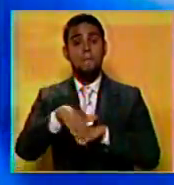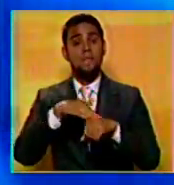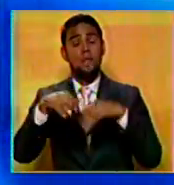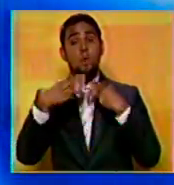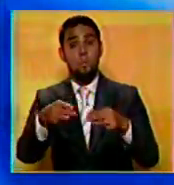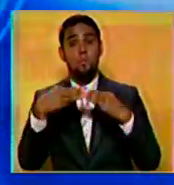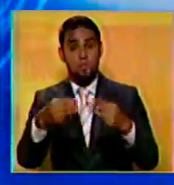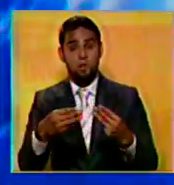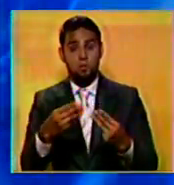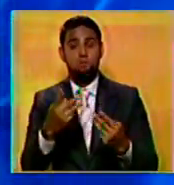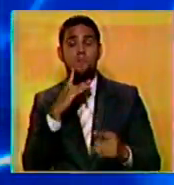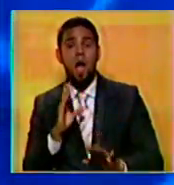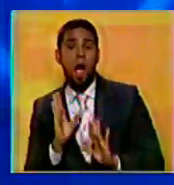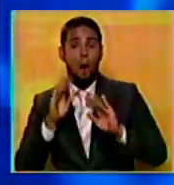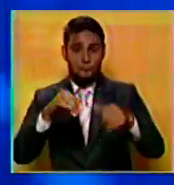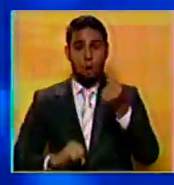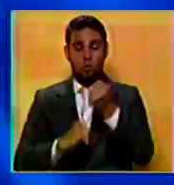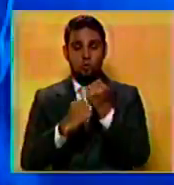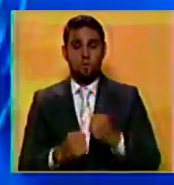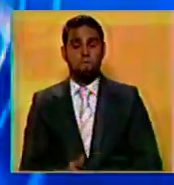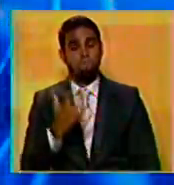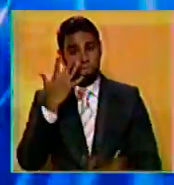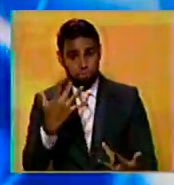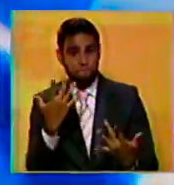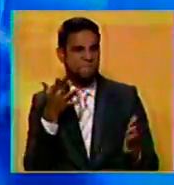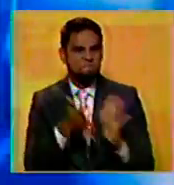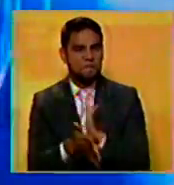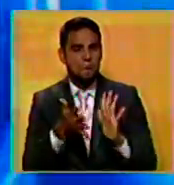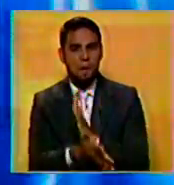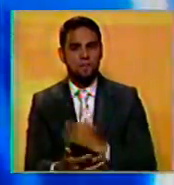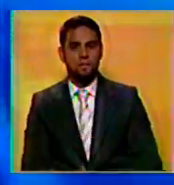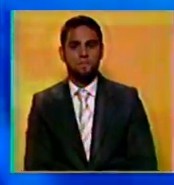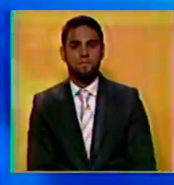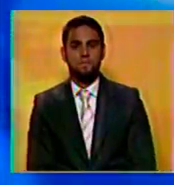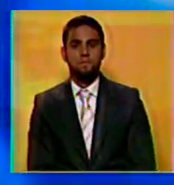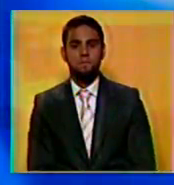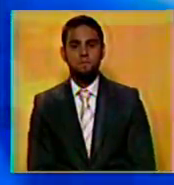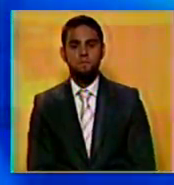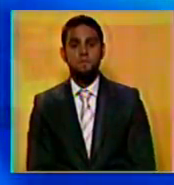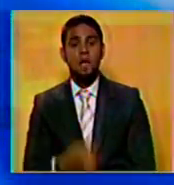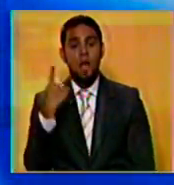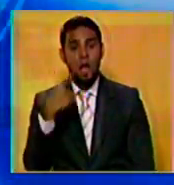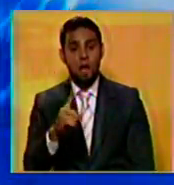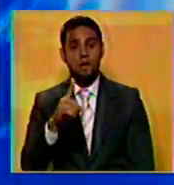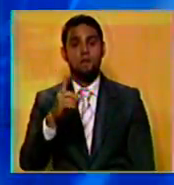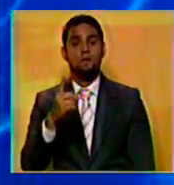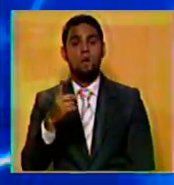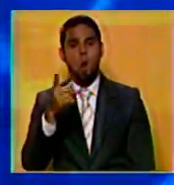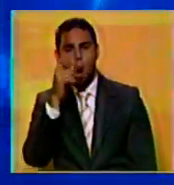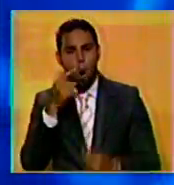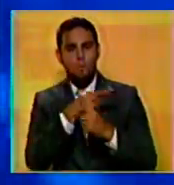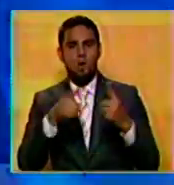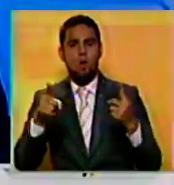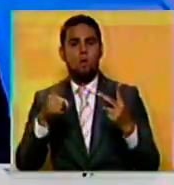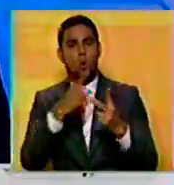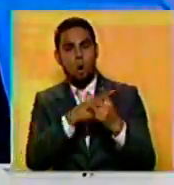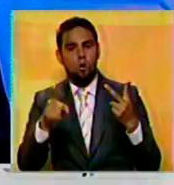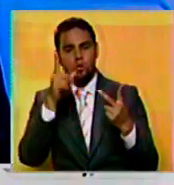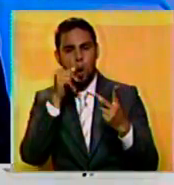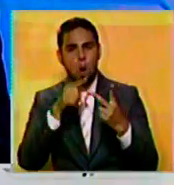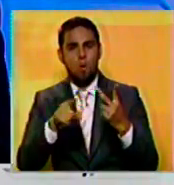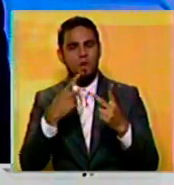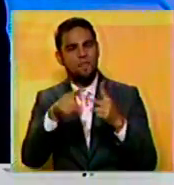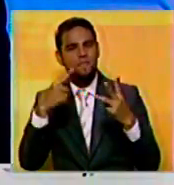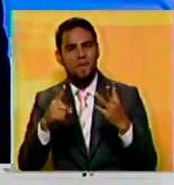de la República en señal de apoyo. Vamos a escuchar qué está pasando allí. Hemos tenido allí presencia de Darío Vivas, Elvis Amorosos,